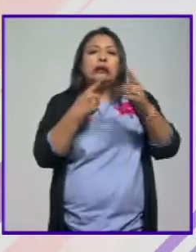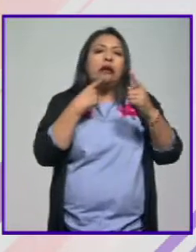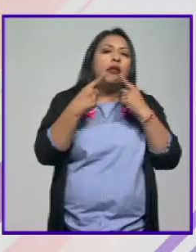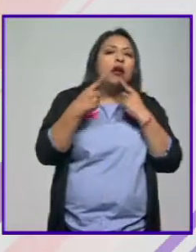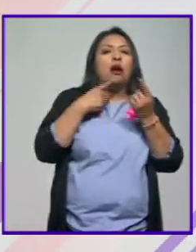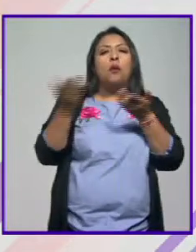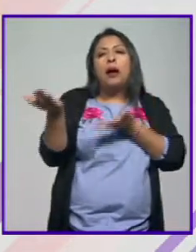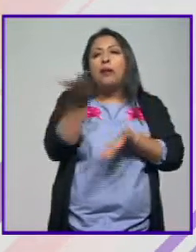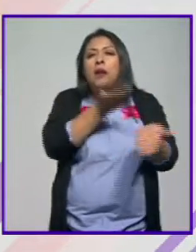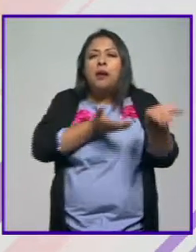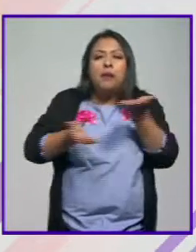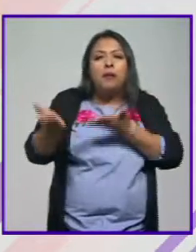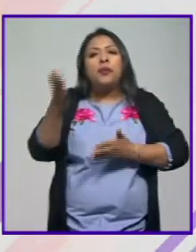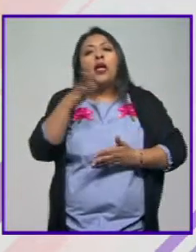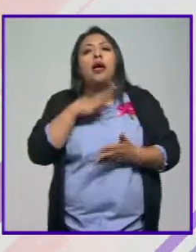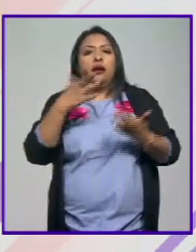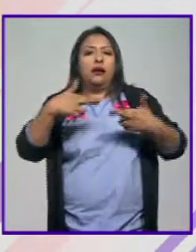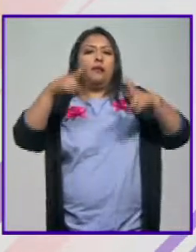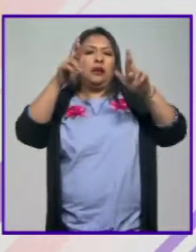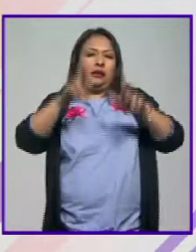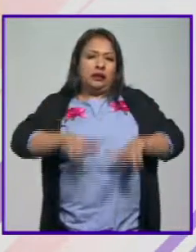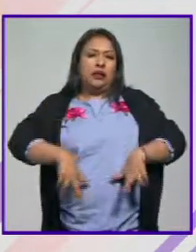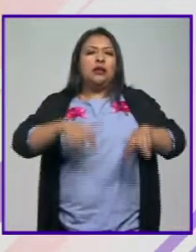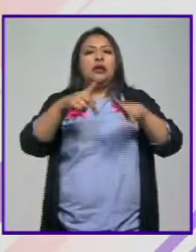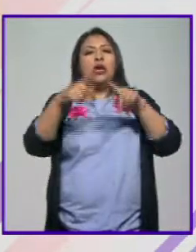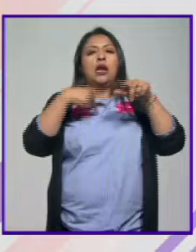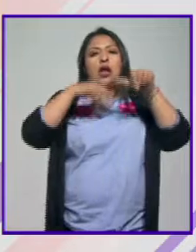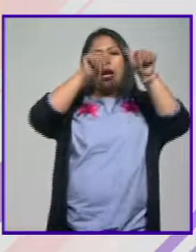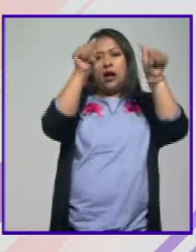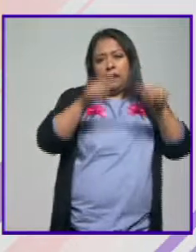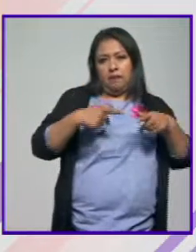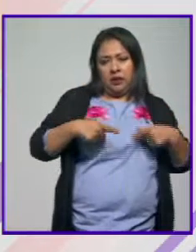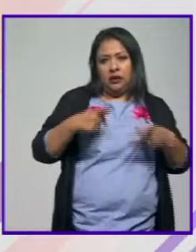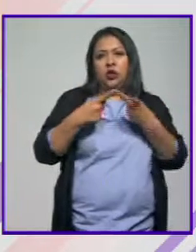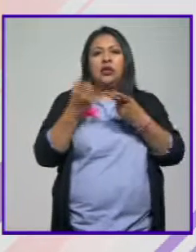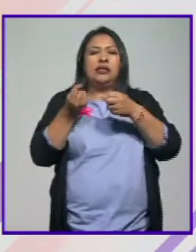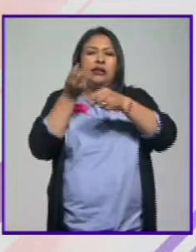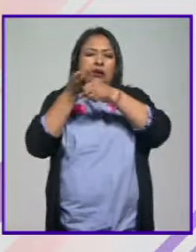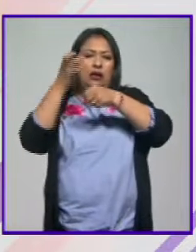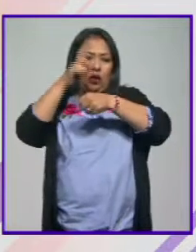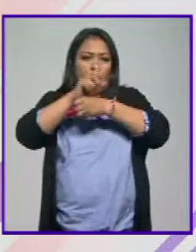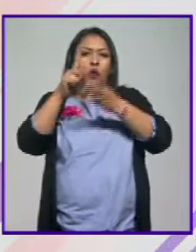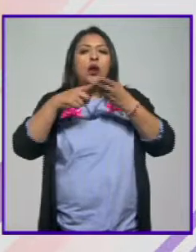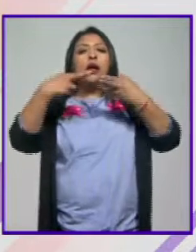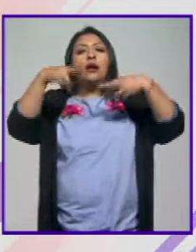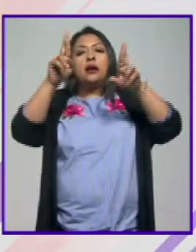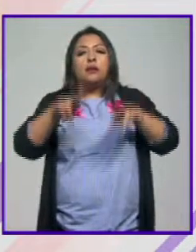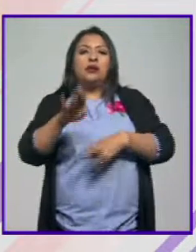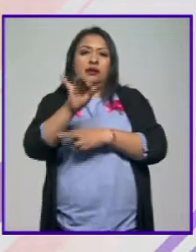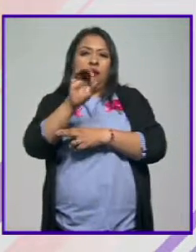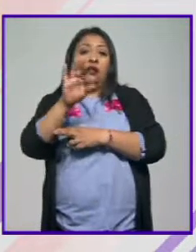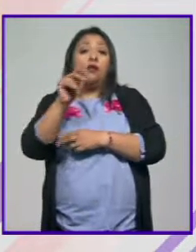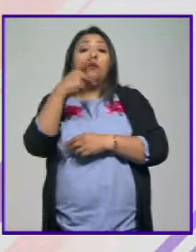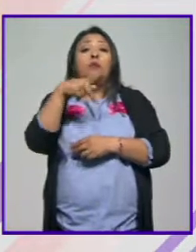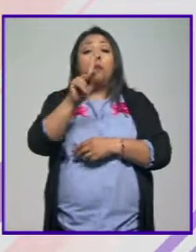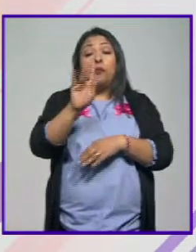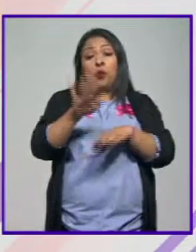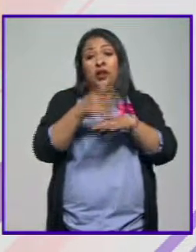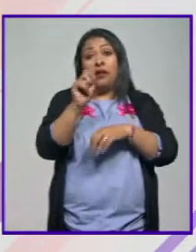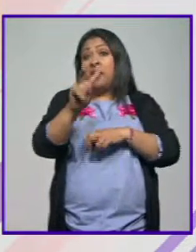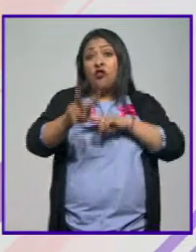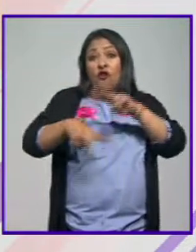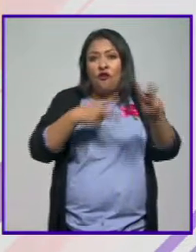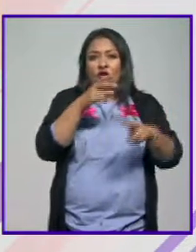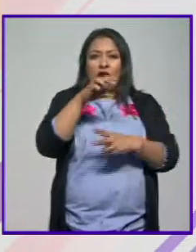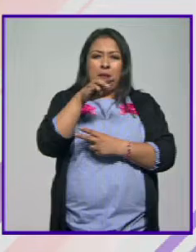diálogo en las que estuvieran representados los artistas, la Secretaría de Cultura, los representantes del FONCA, porque también la ausencia de Mario